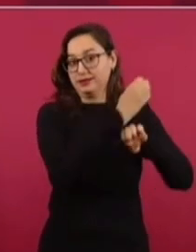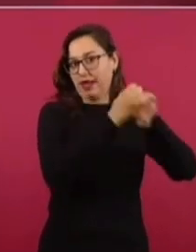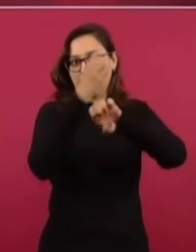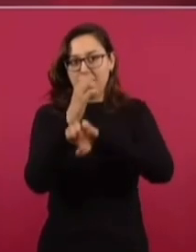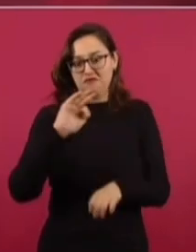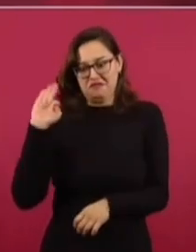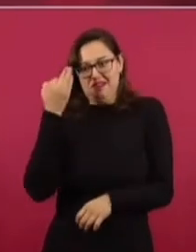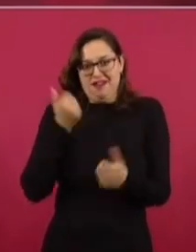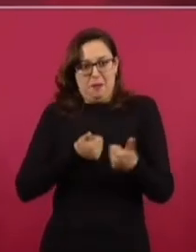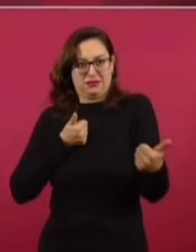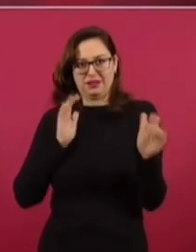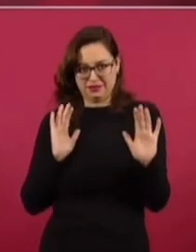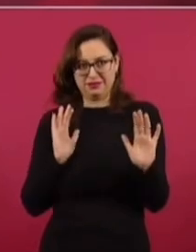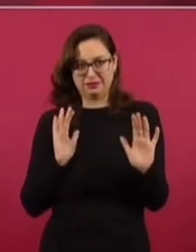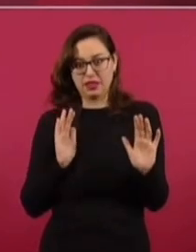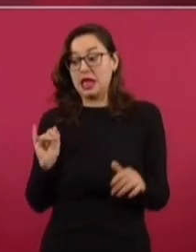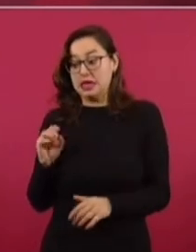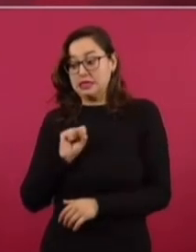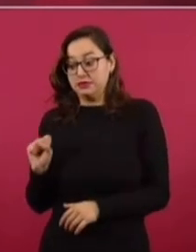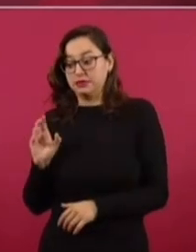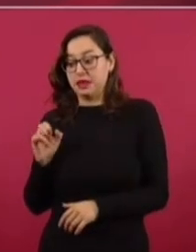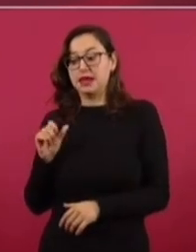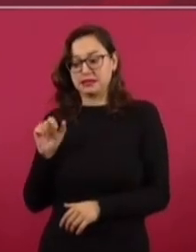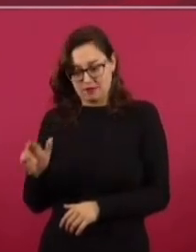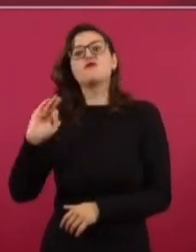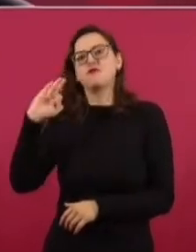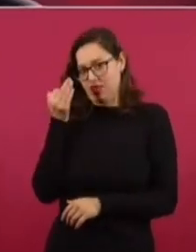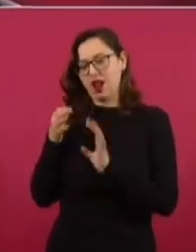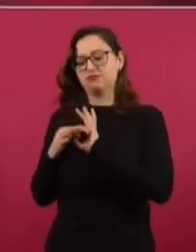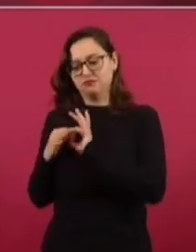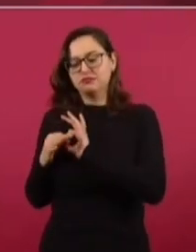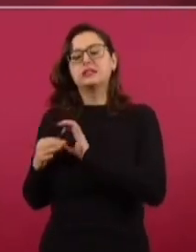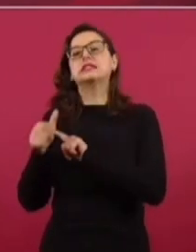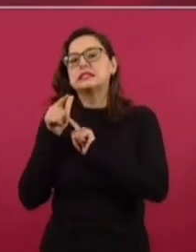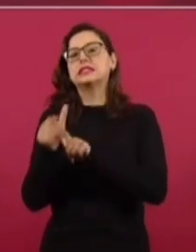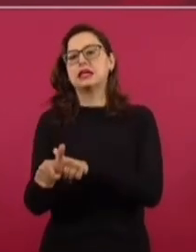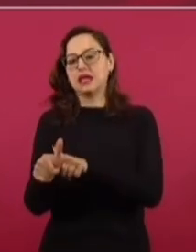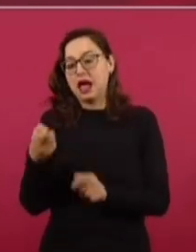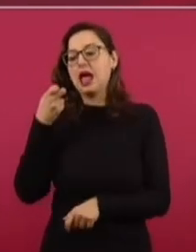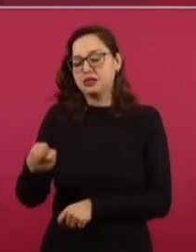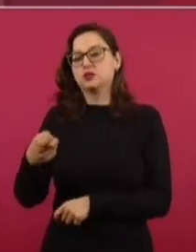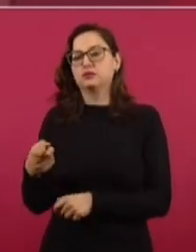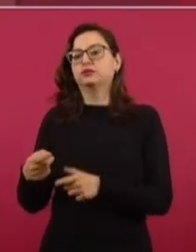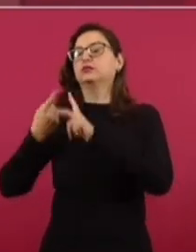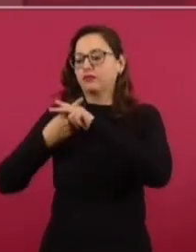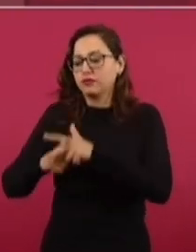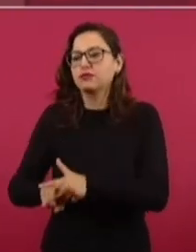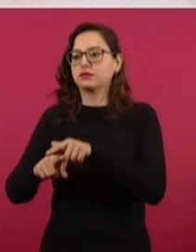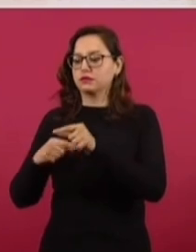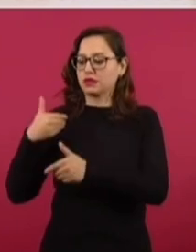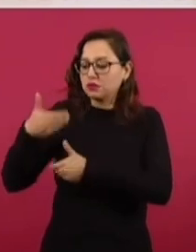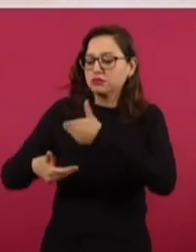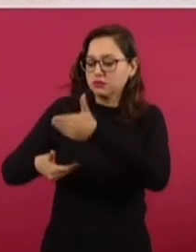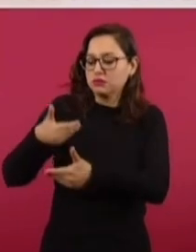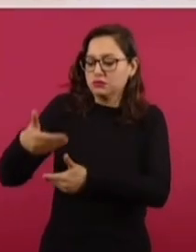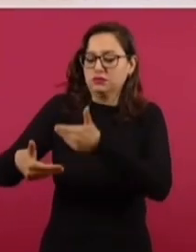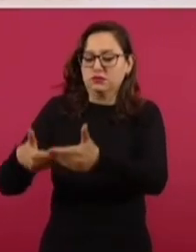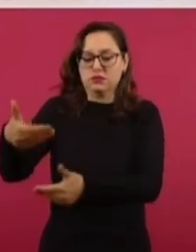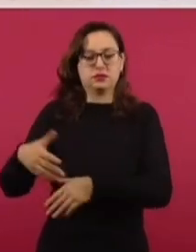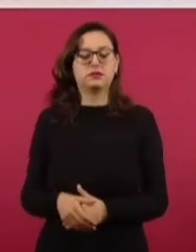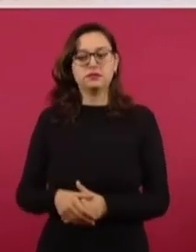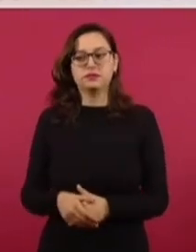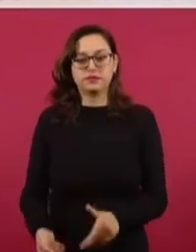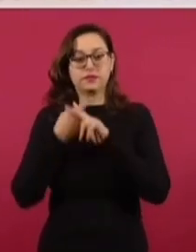-Bienestar, se está levantando el nuevo sistema de salud pública. Empezamos en Nayarit. Ya llevamos